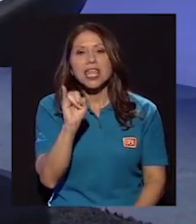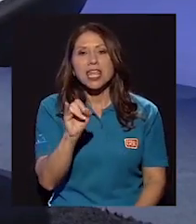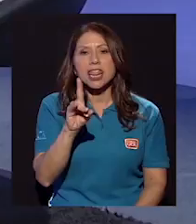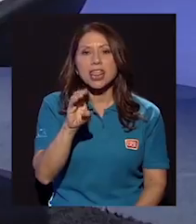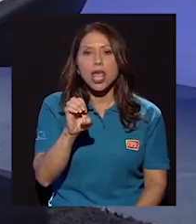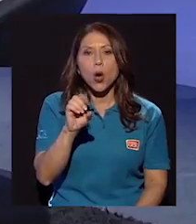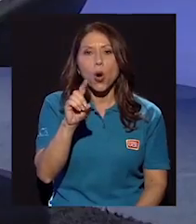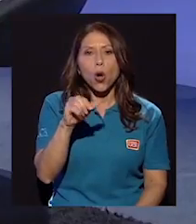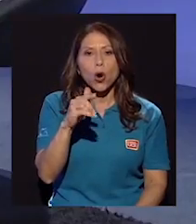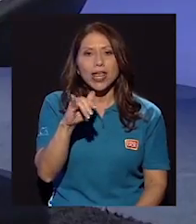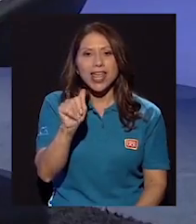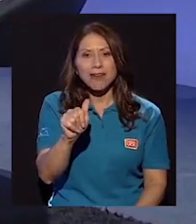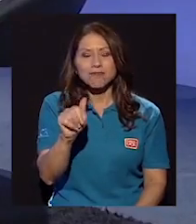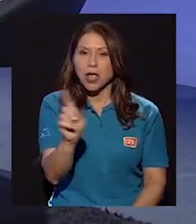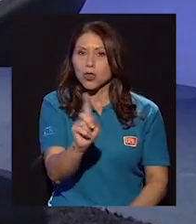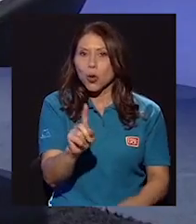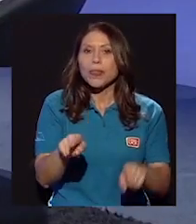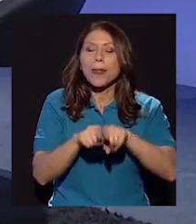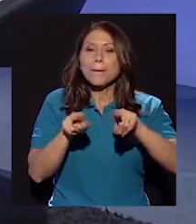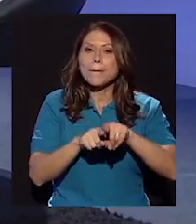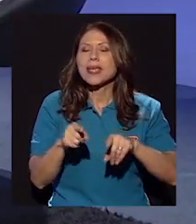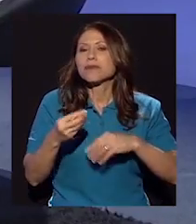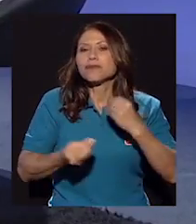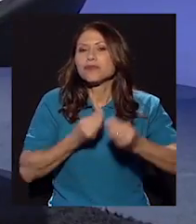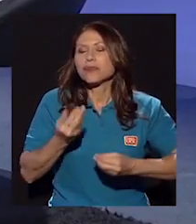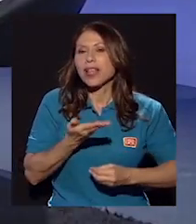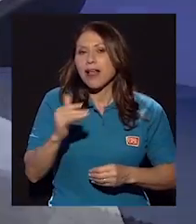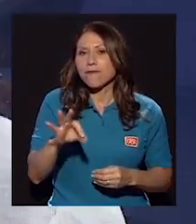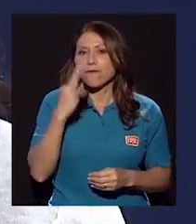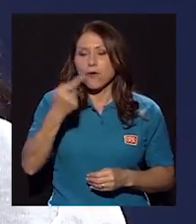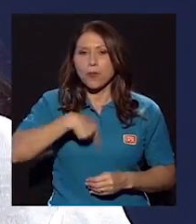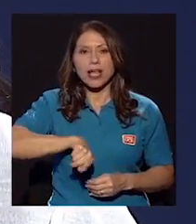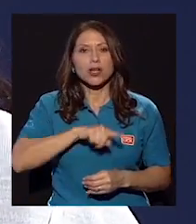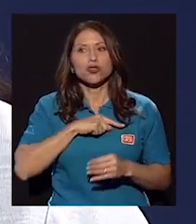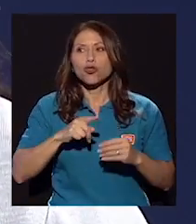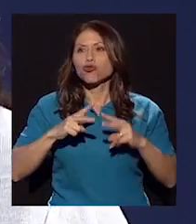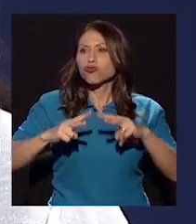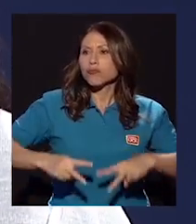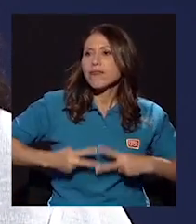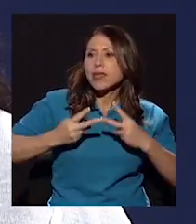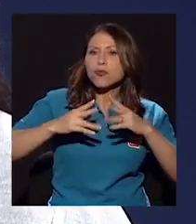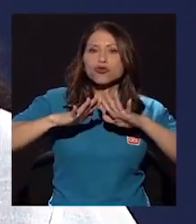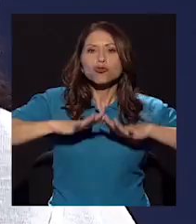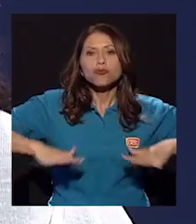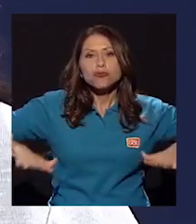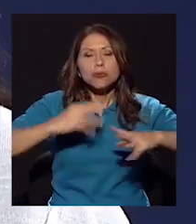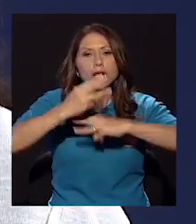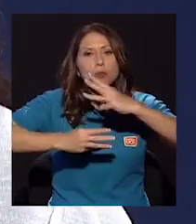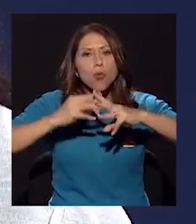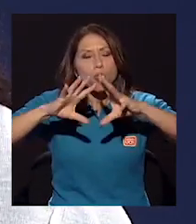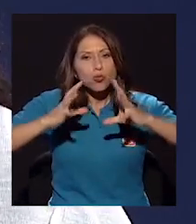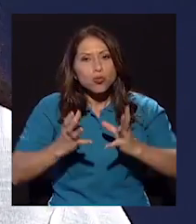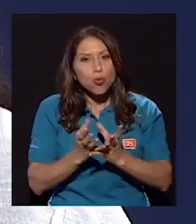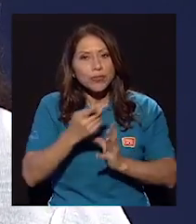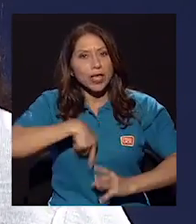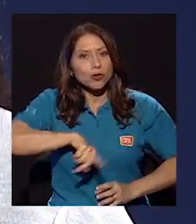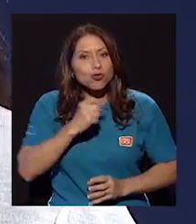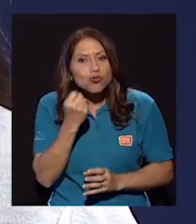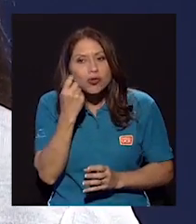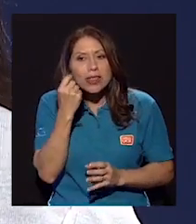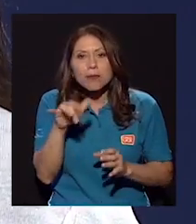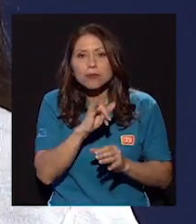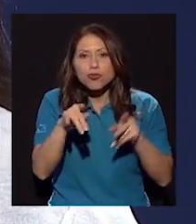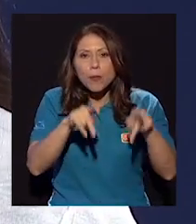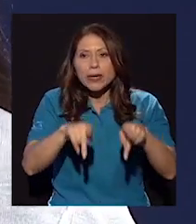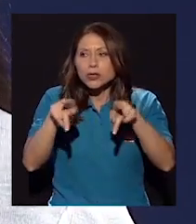ideología, sino ideológicamente también una vez más en la forma en que vivimos en el mundo, que nos entendemos como personas que